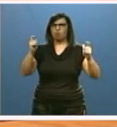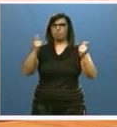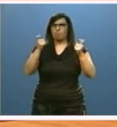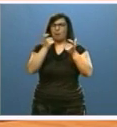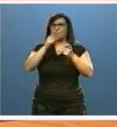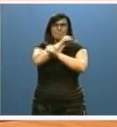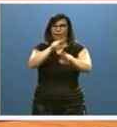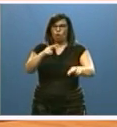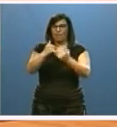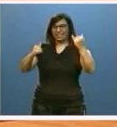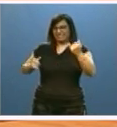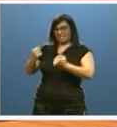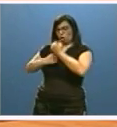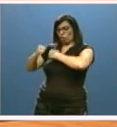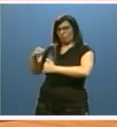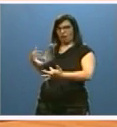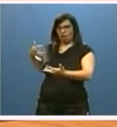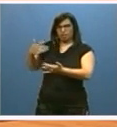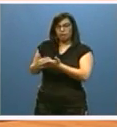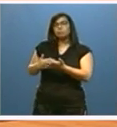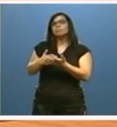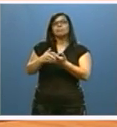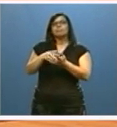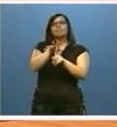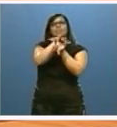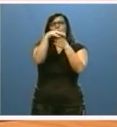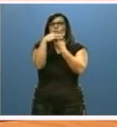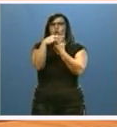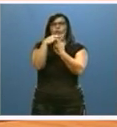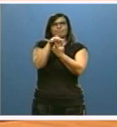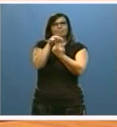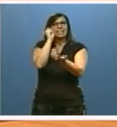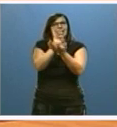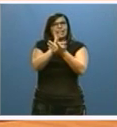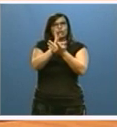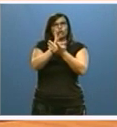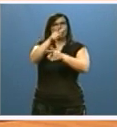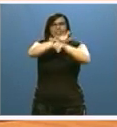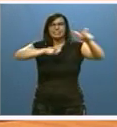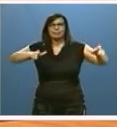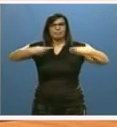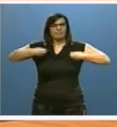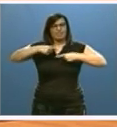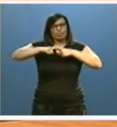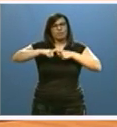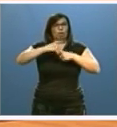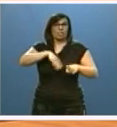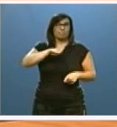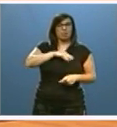crisis económica, en el contexto de los grandes desafíos demográficos del conjunto de España y de la Unión Europea,